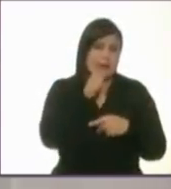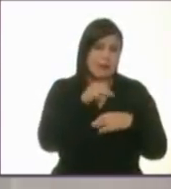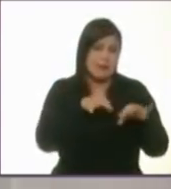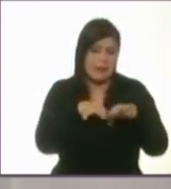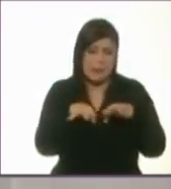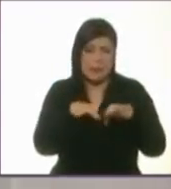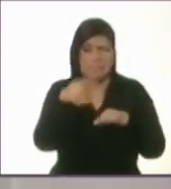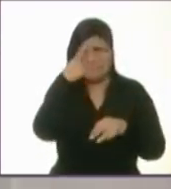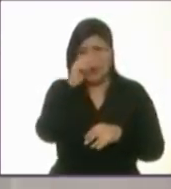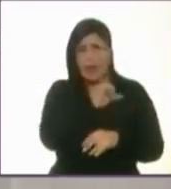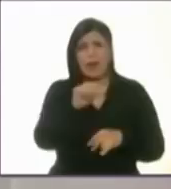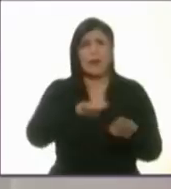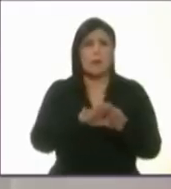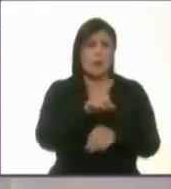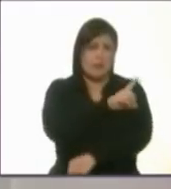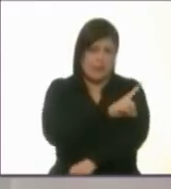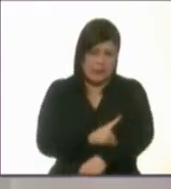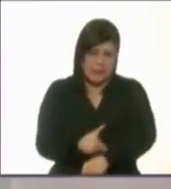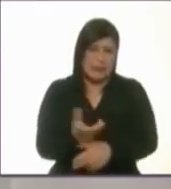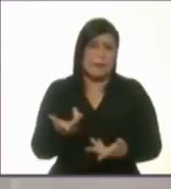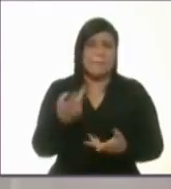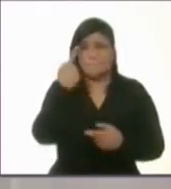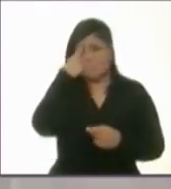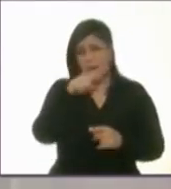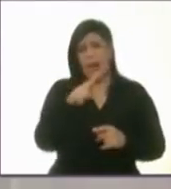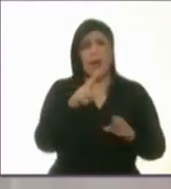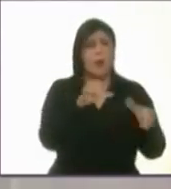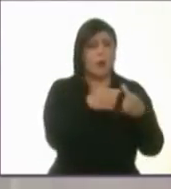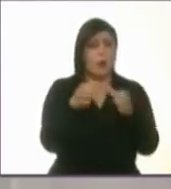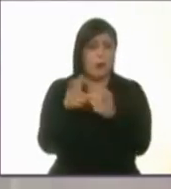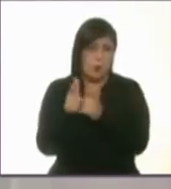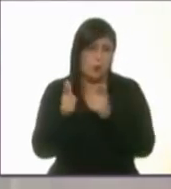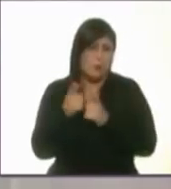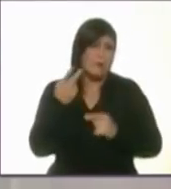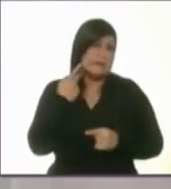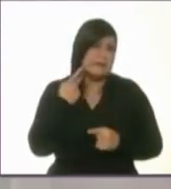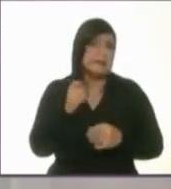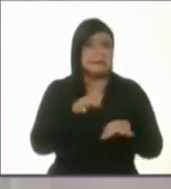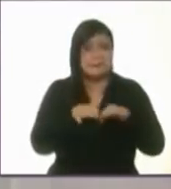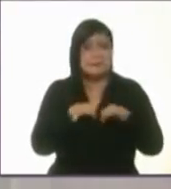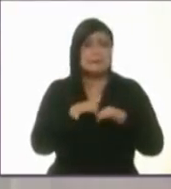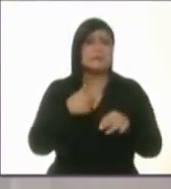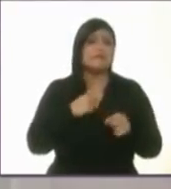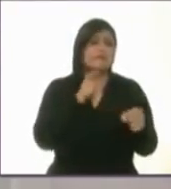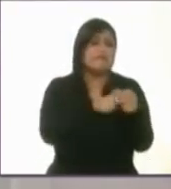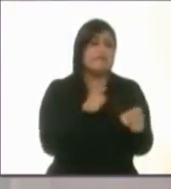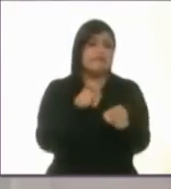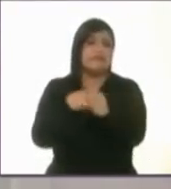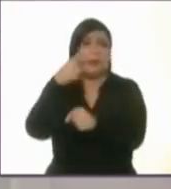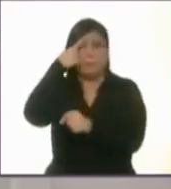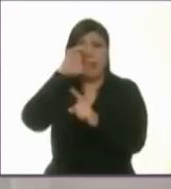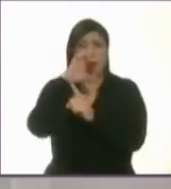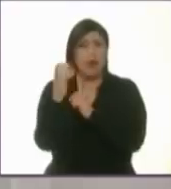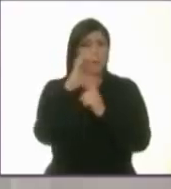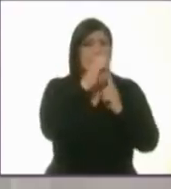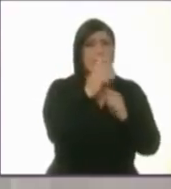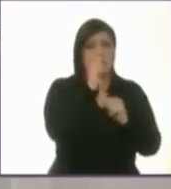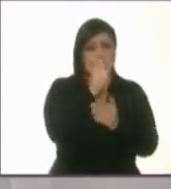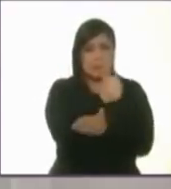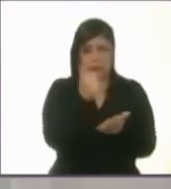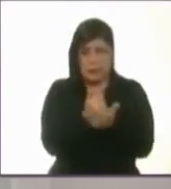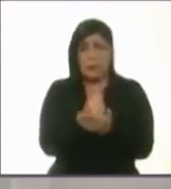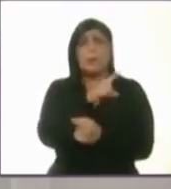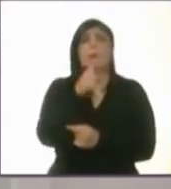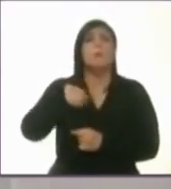delegaciones, para partidos políticos y están dentro de los comités ciudadanos e incluso